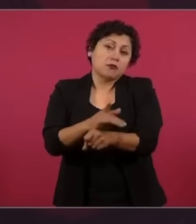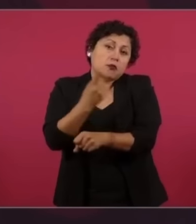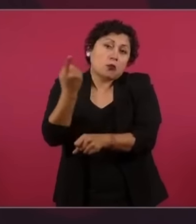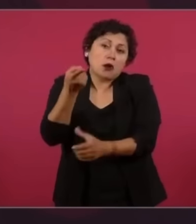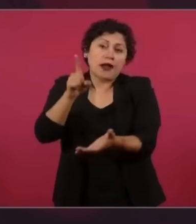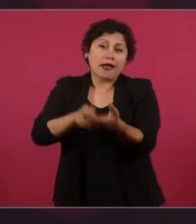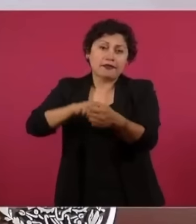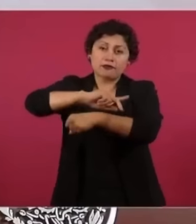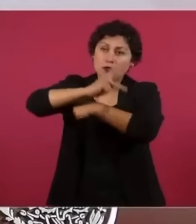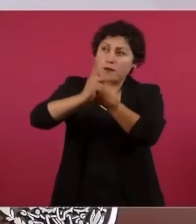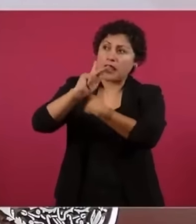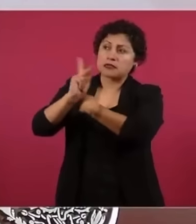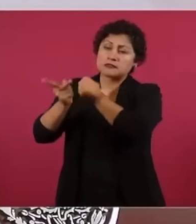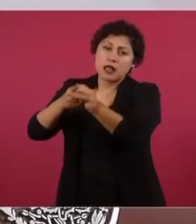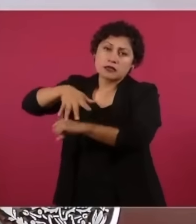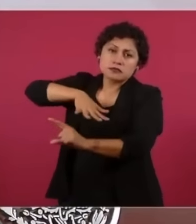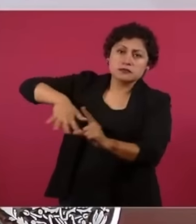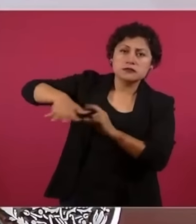siguiera sufriendo,